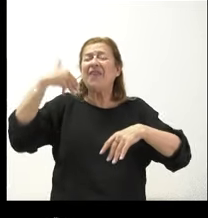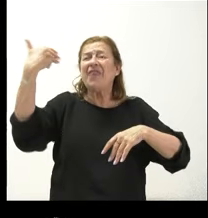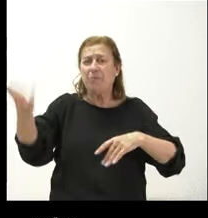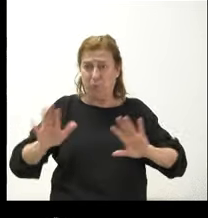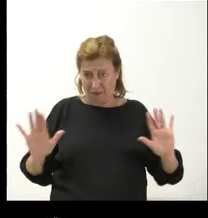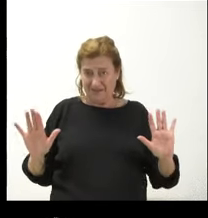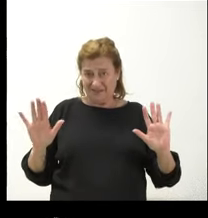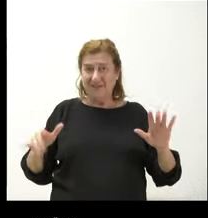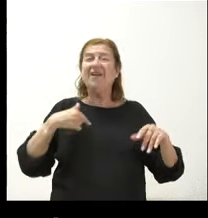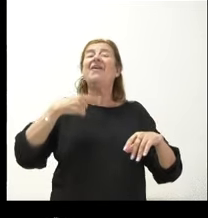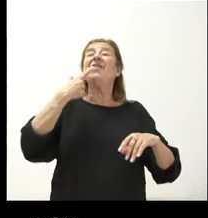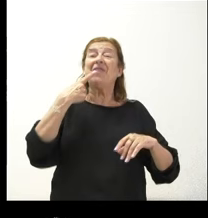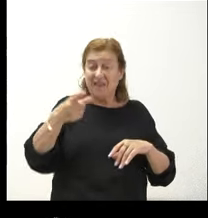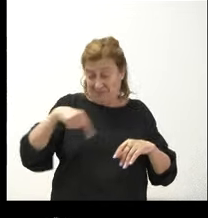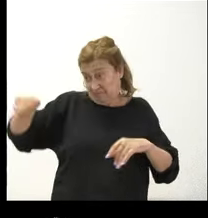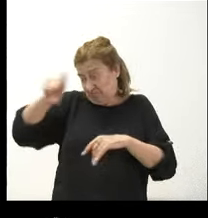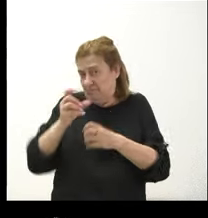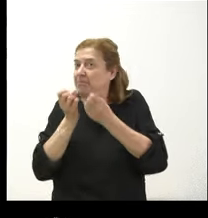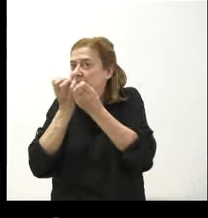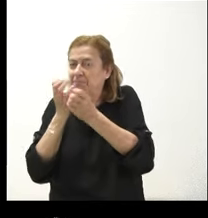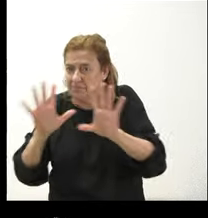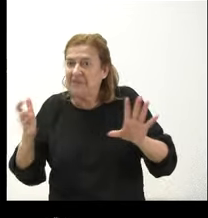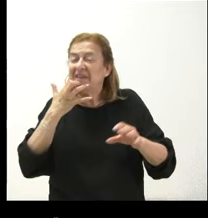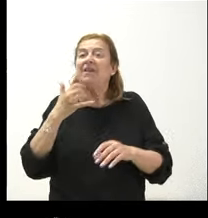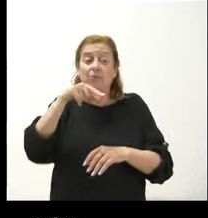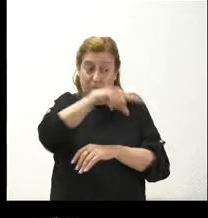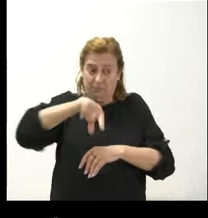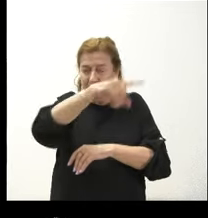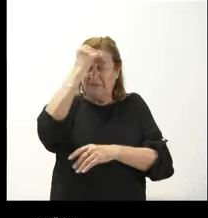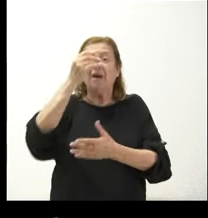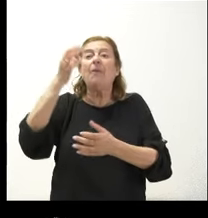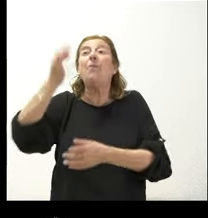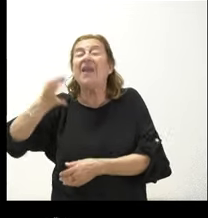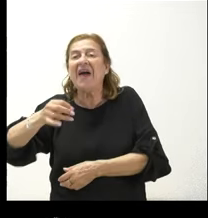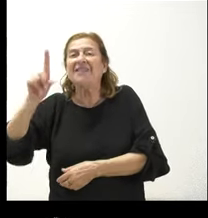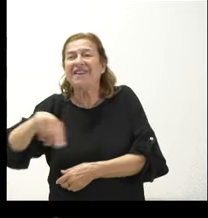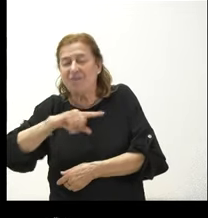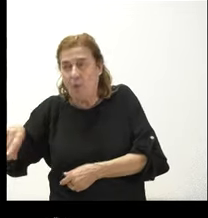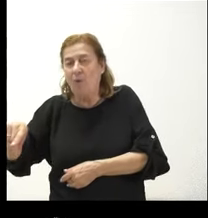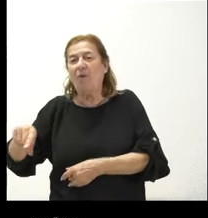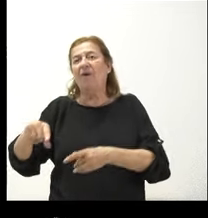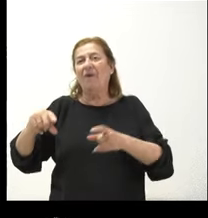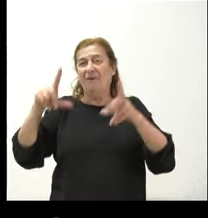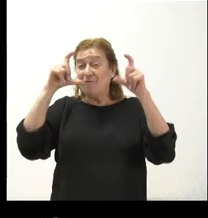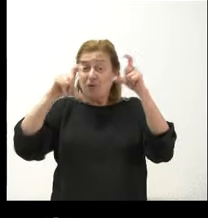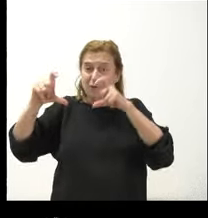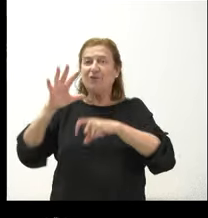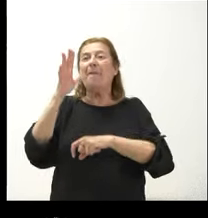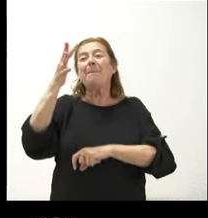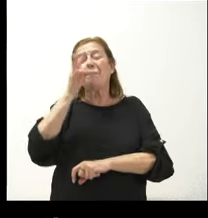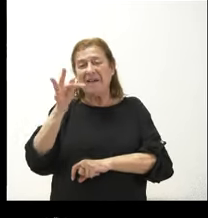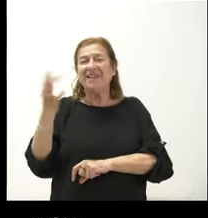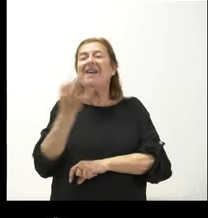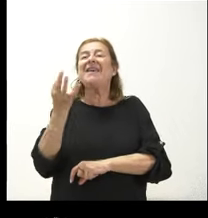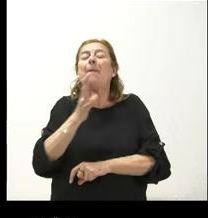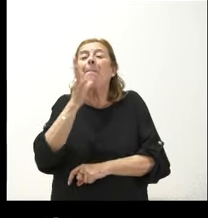a tener de esto que ellos relatan, primero, si dan veracidad o no a estas imágenes y qué es lo que está